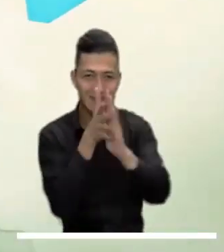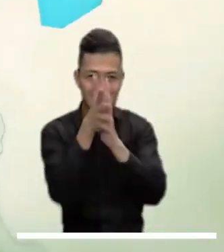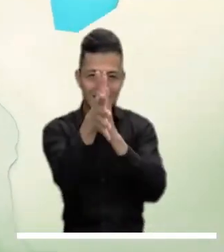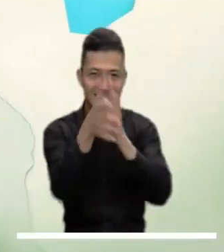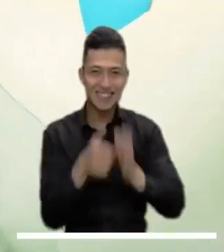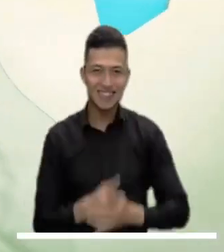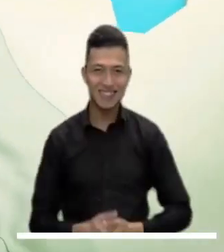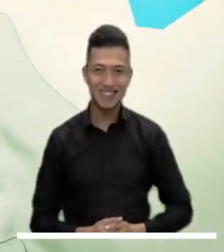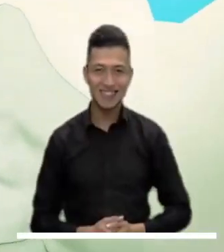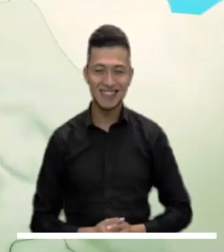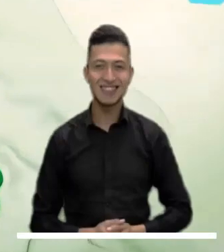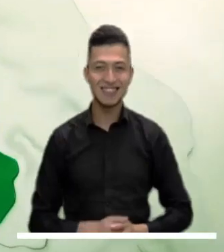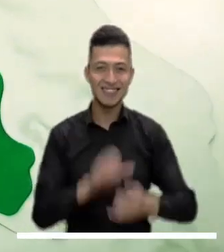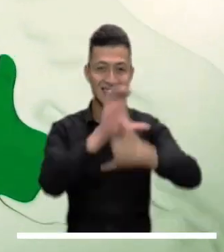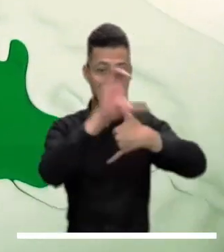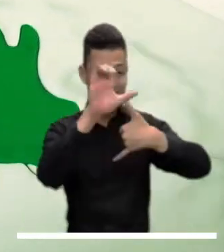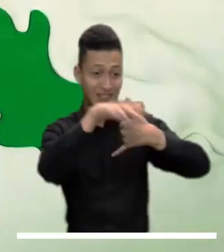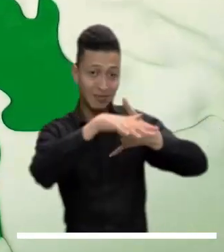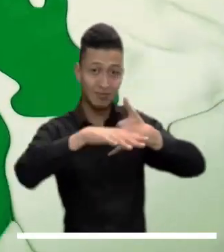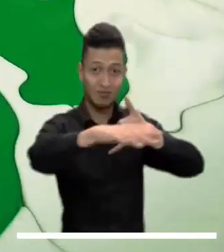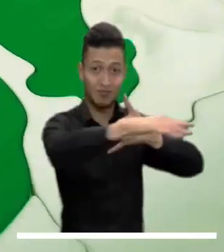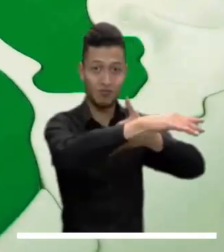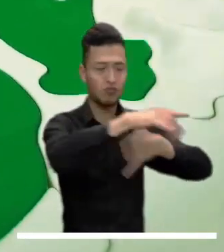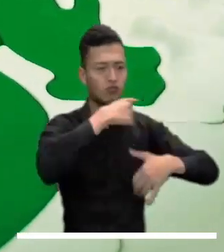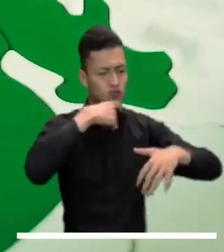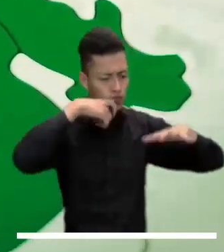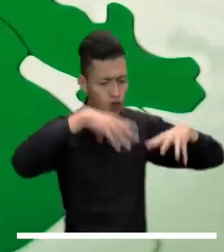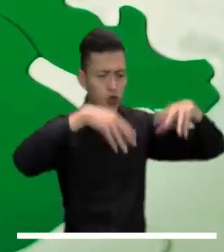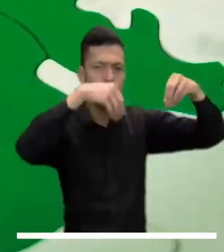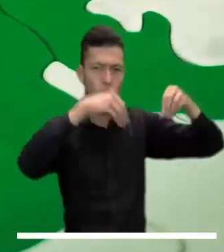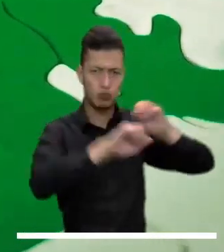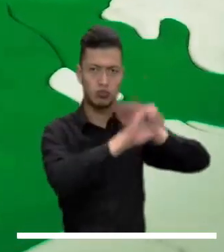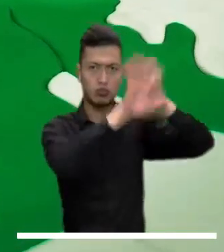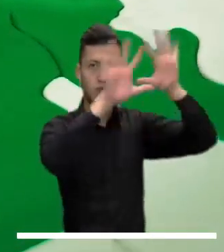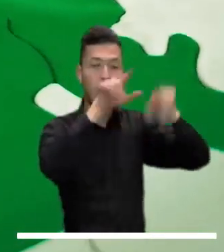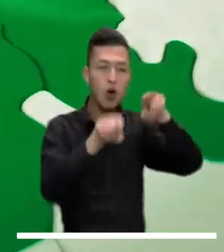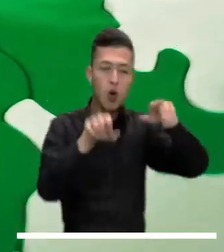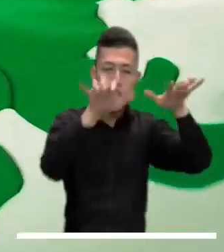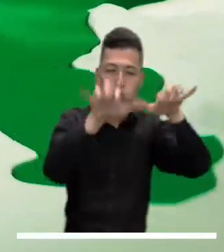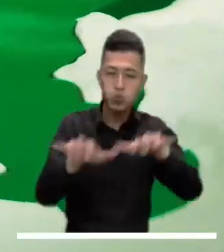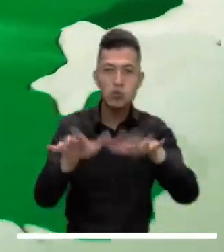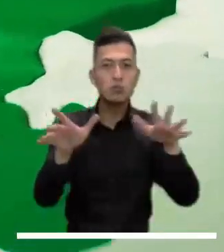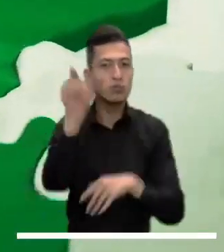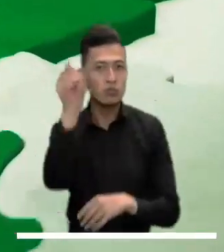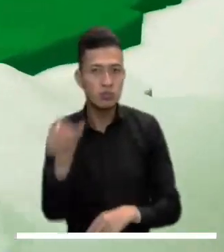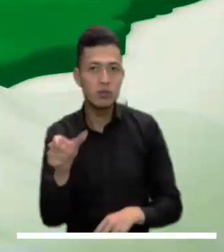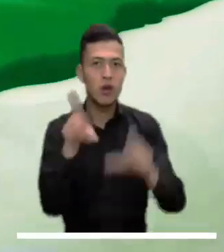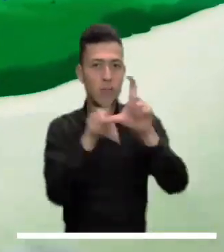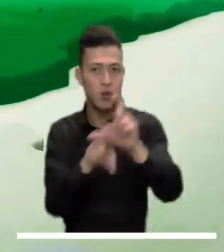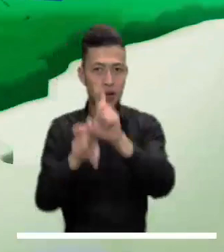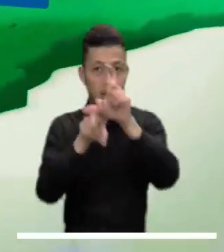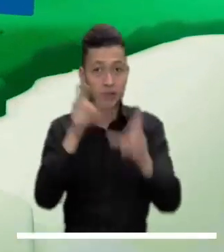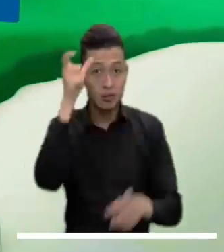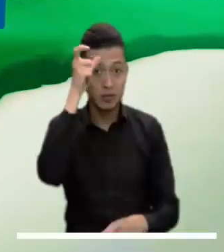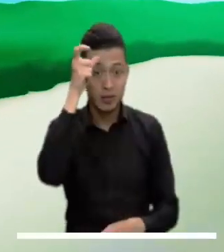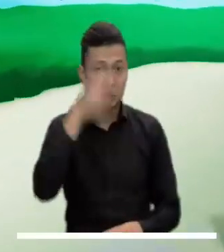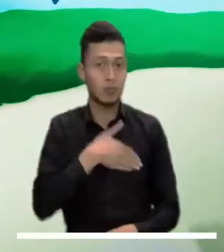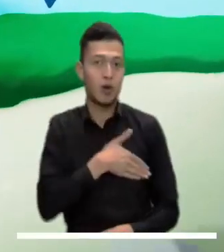mantiene las condiciones secas de la mañana, pueden caer algunas lluvias en Cesar, La Guajira, Córdoba y Bolívar.